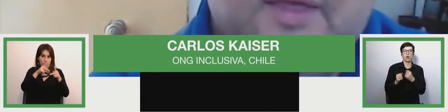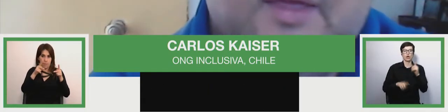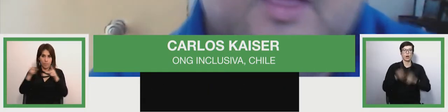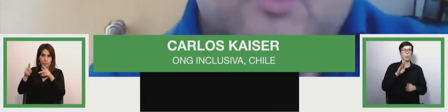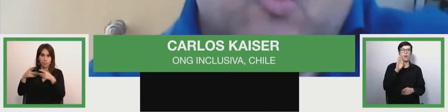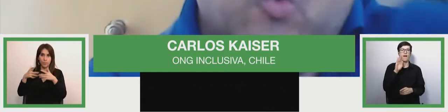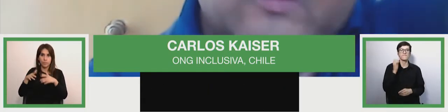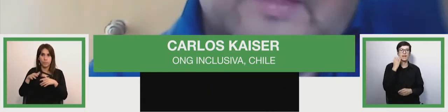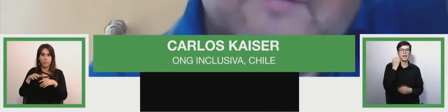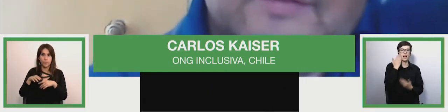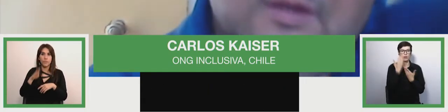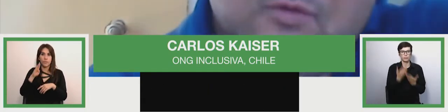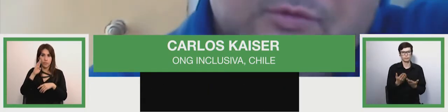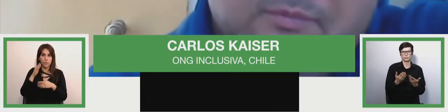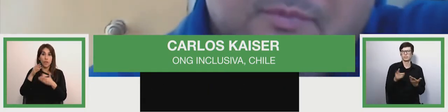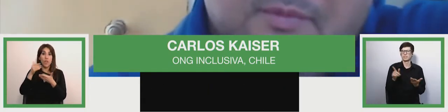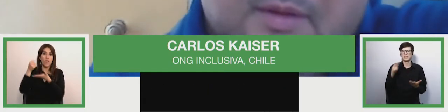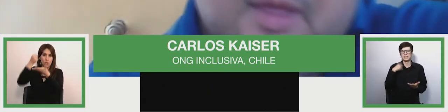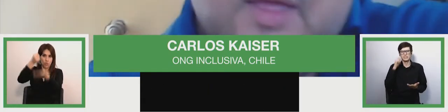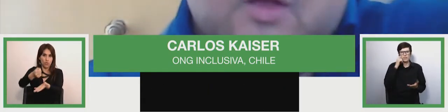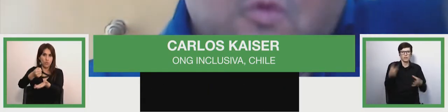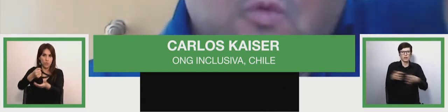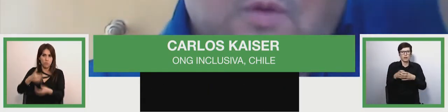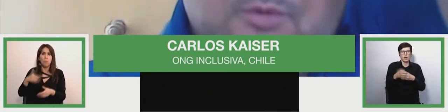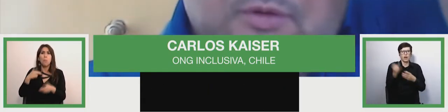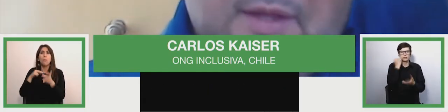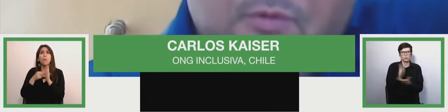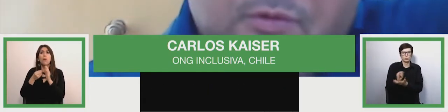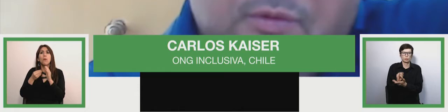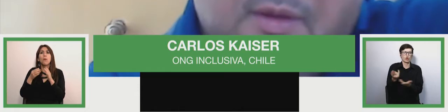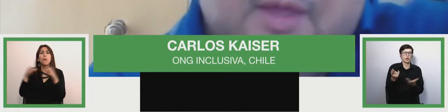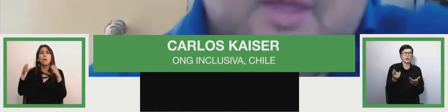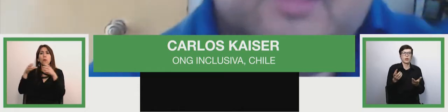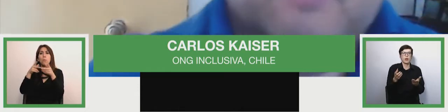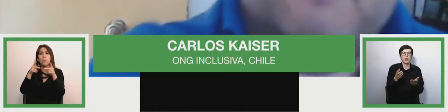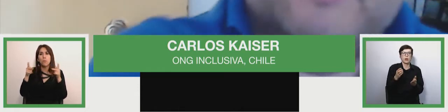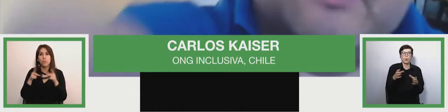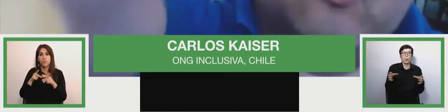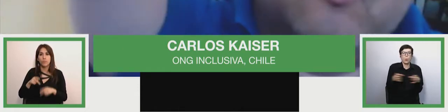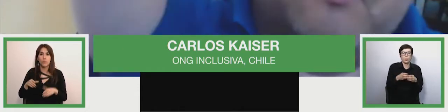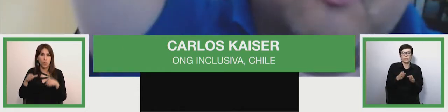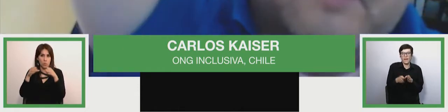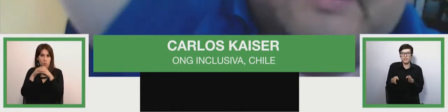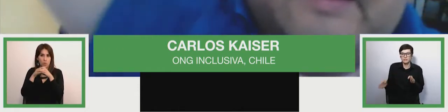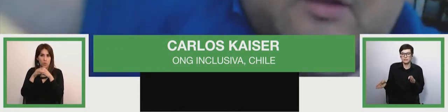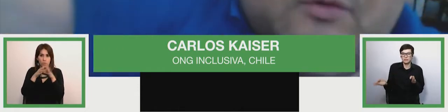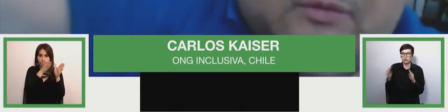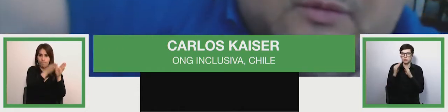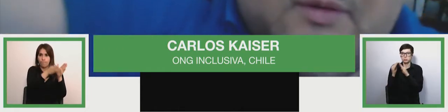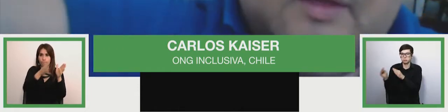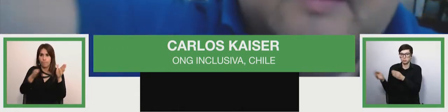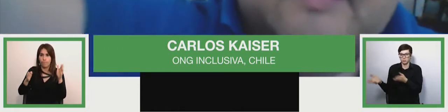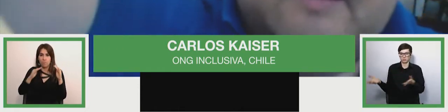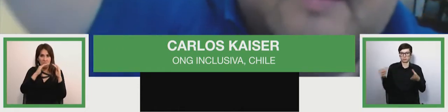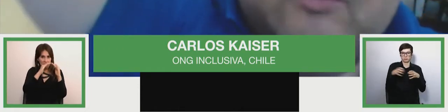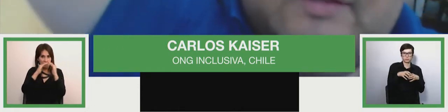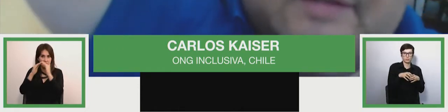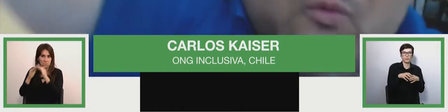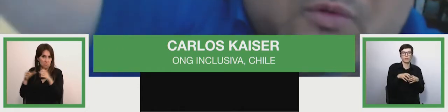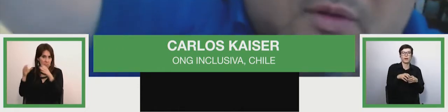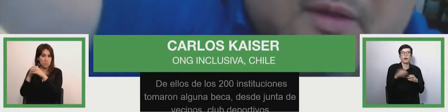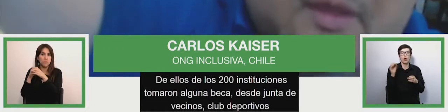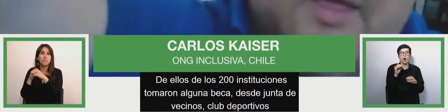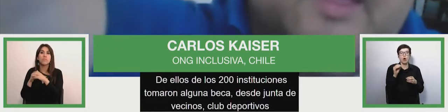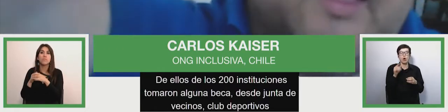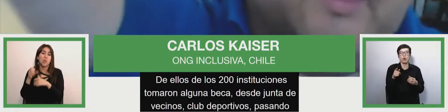desde juntas de vecinos clubes deportivos pasando por ministerios servicios de